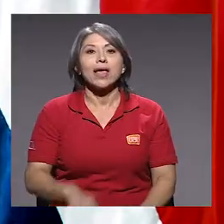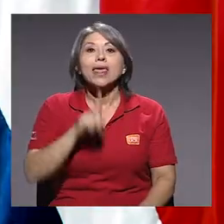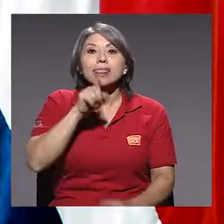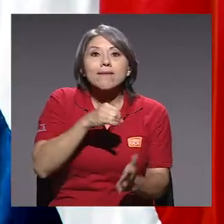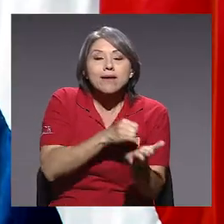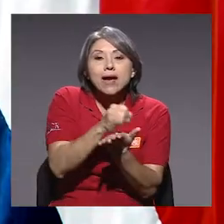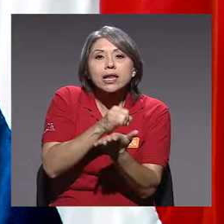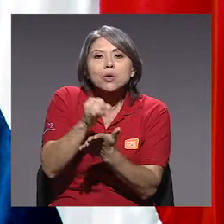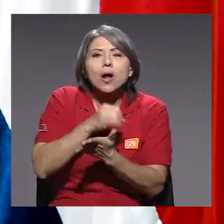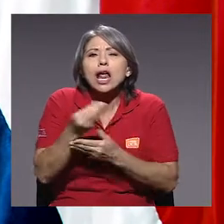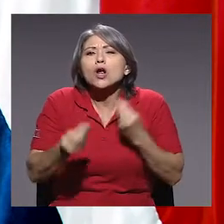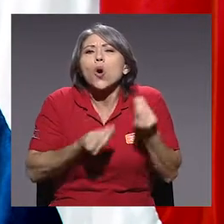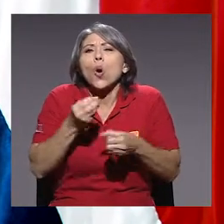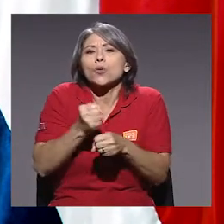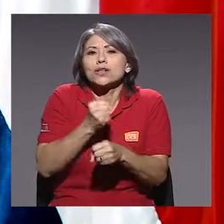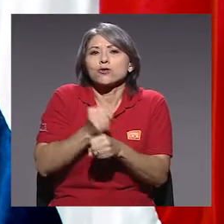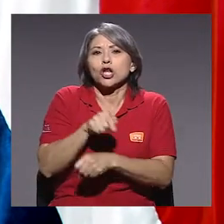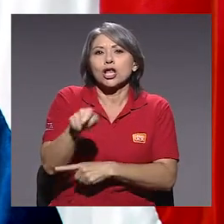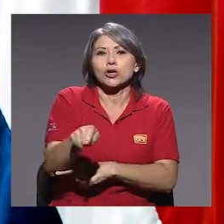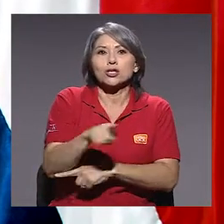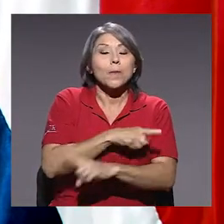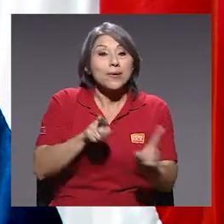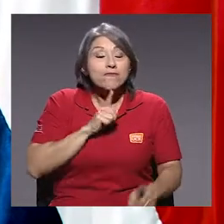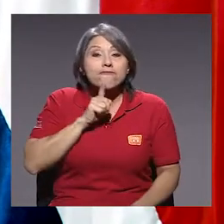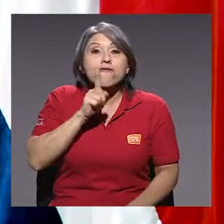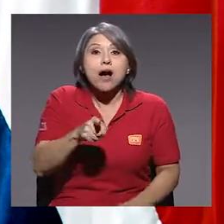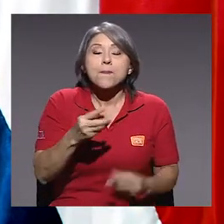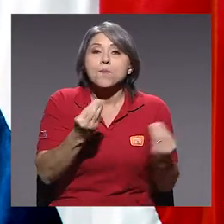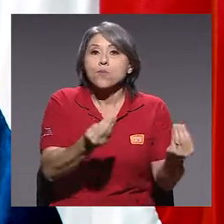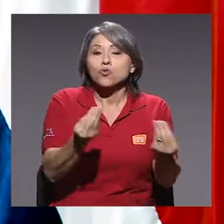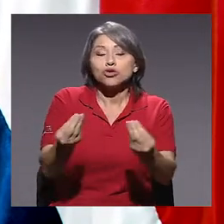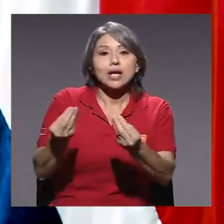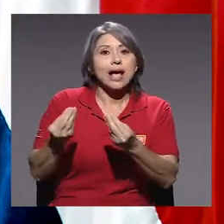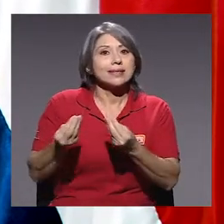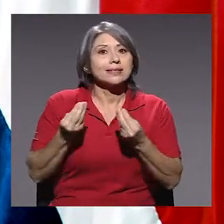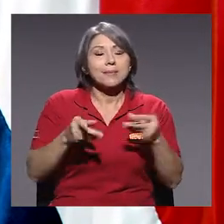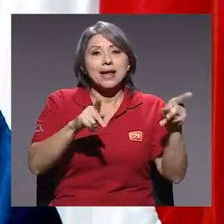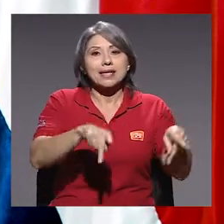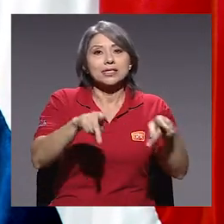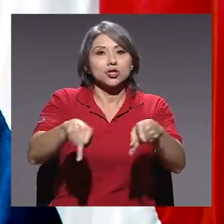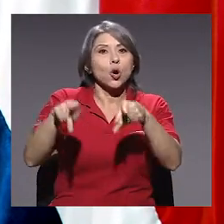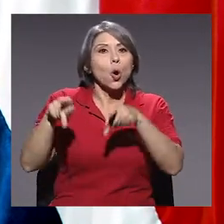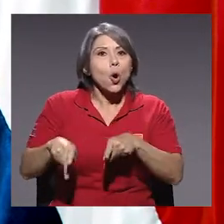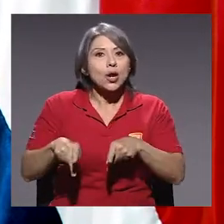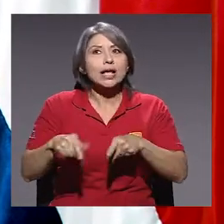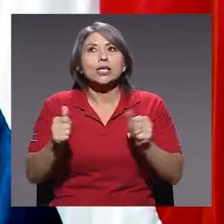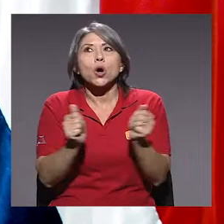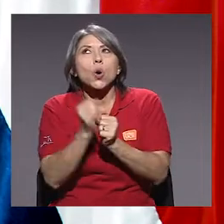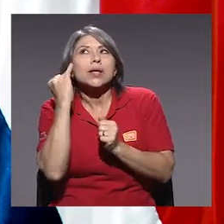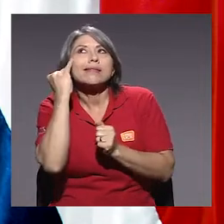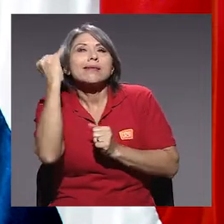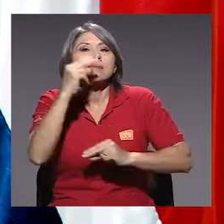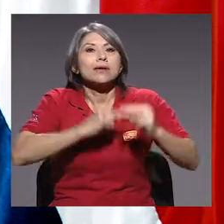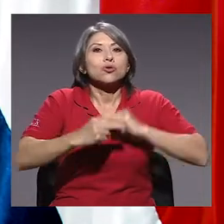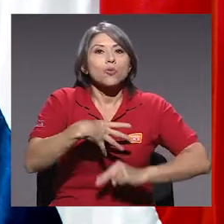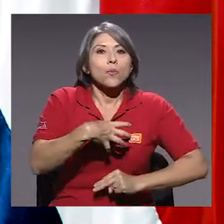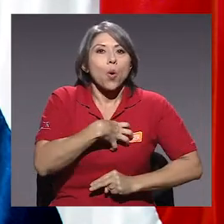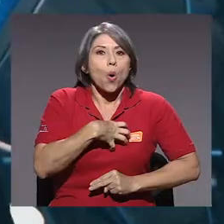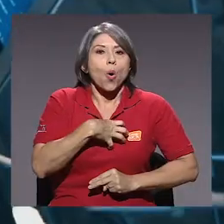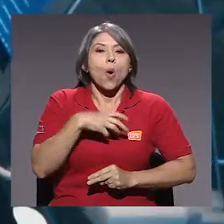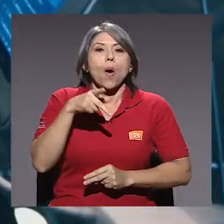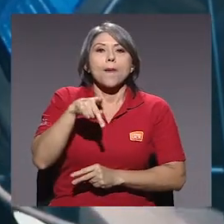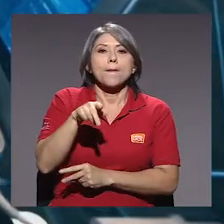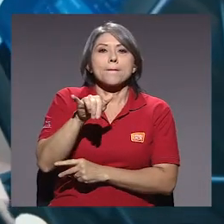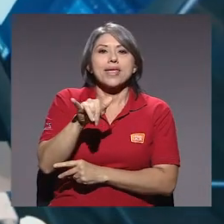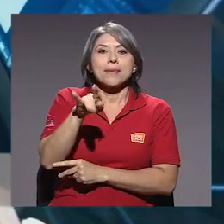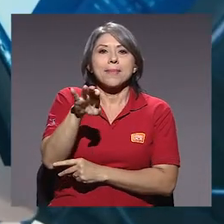Tendría que averiguar cómo está funcionando eso. Lo que sí es una realidad es que hay muchas personas emprendedoras o pymes